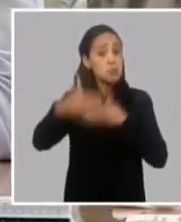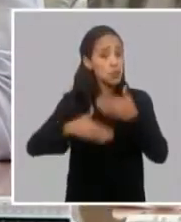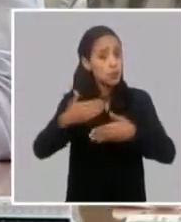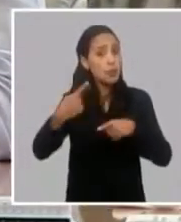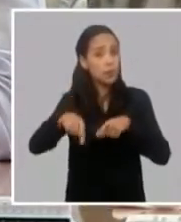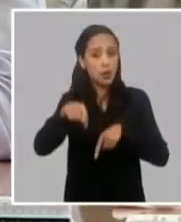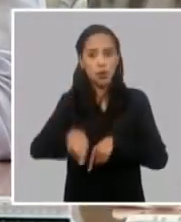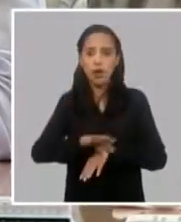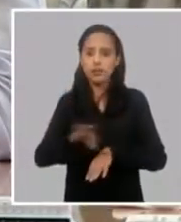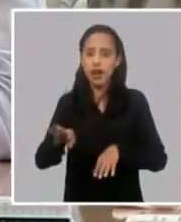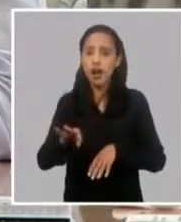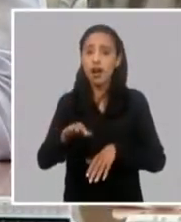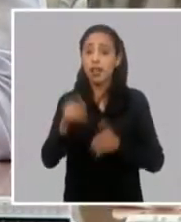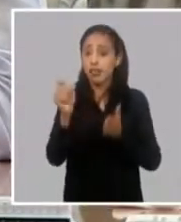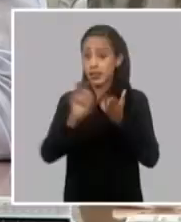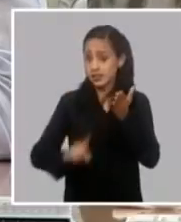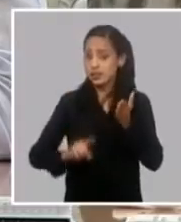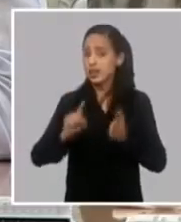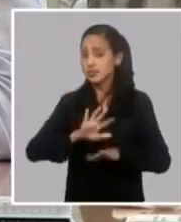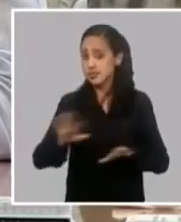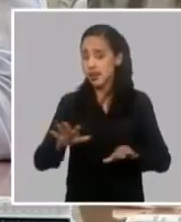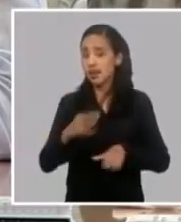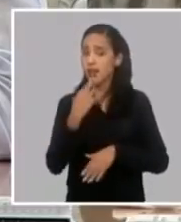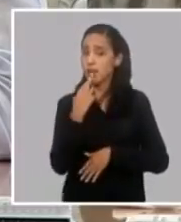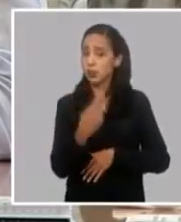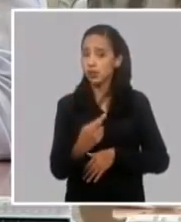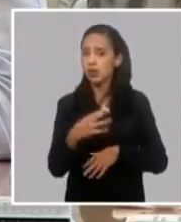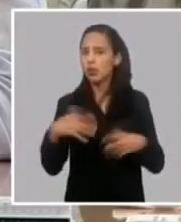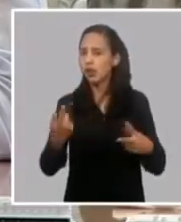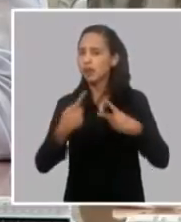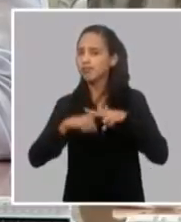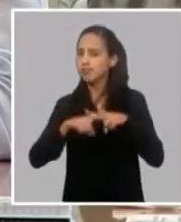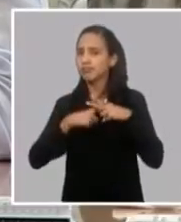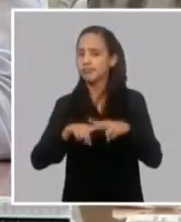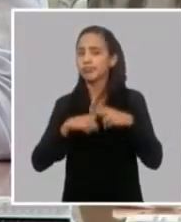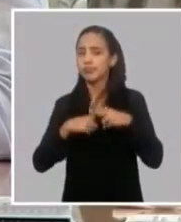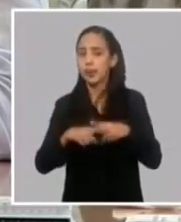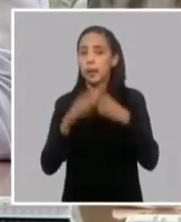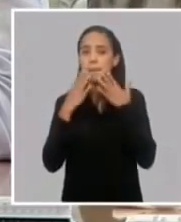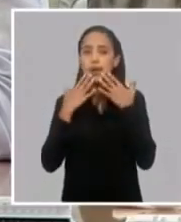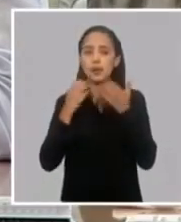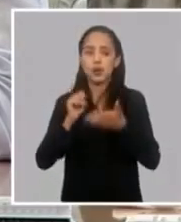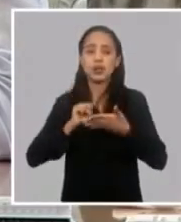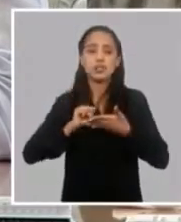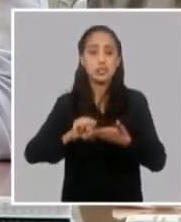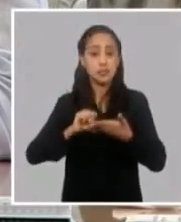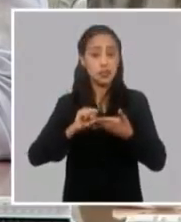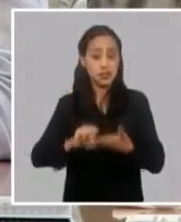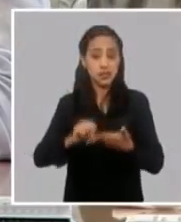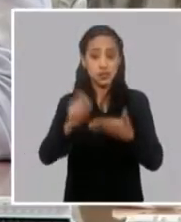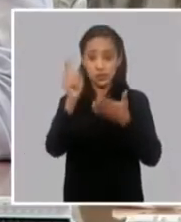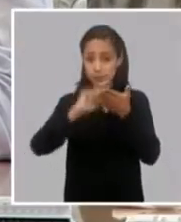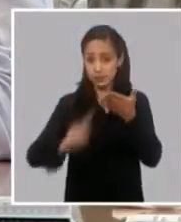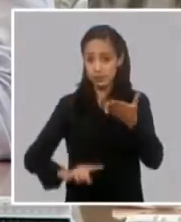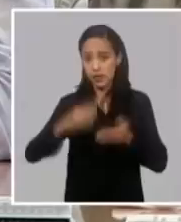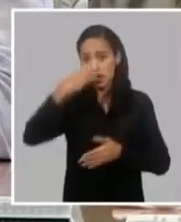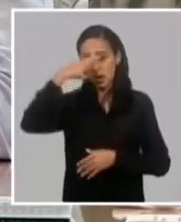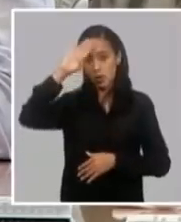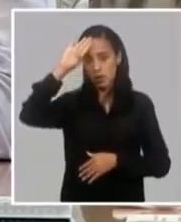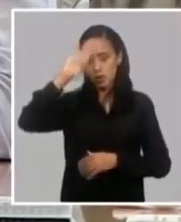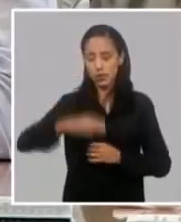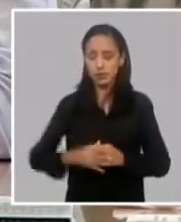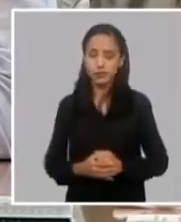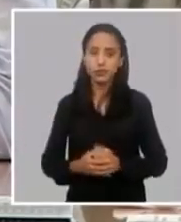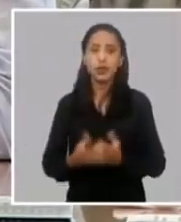acciones que se estaban acometiendo para mejorar el servicio electroenergético a la población cubana y